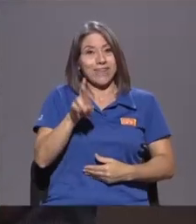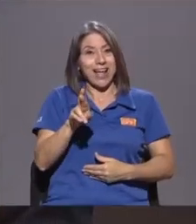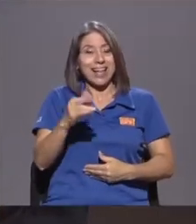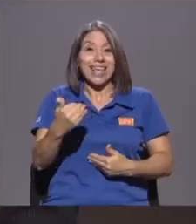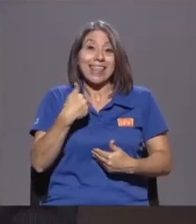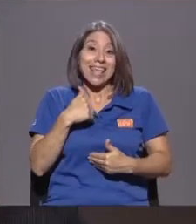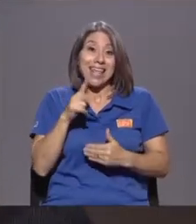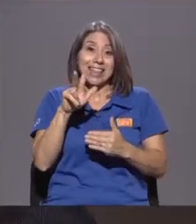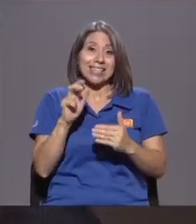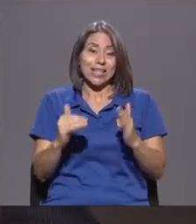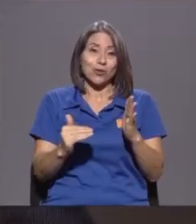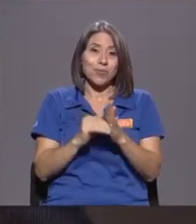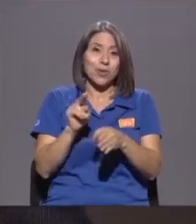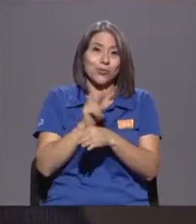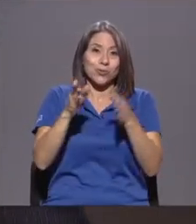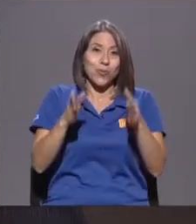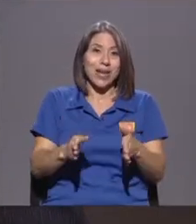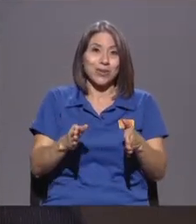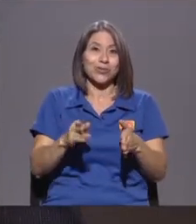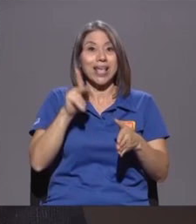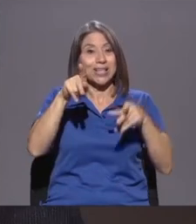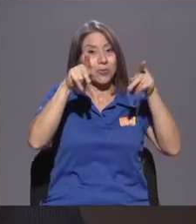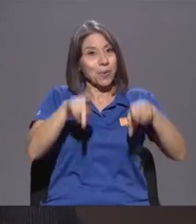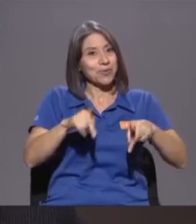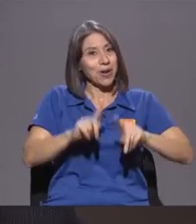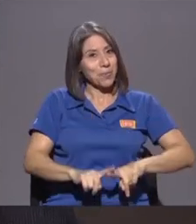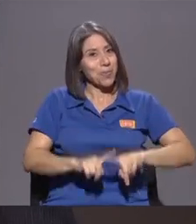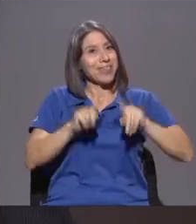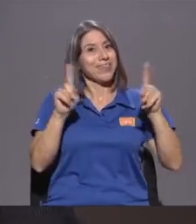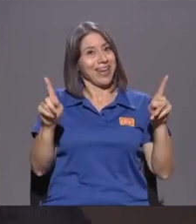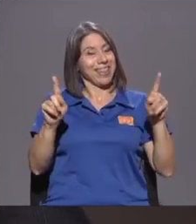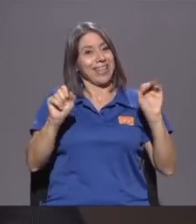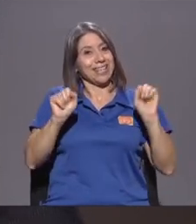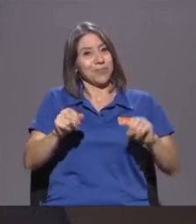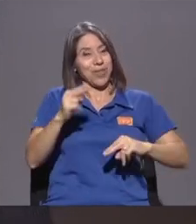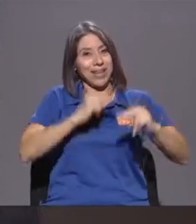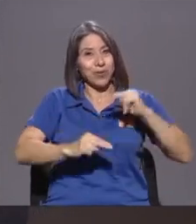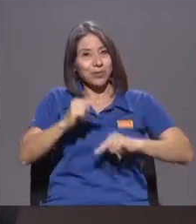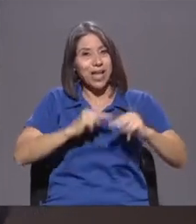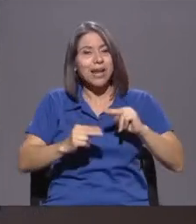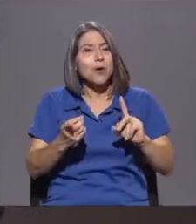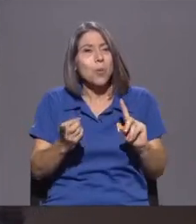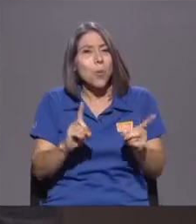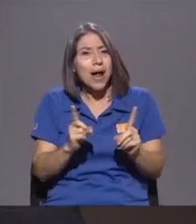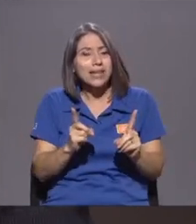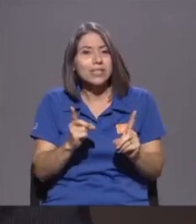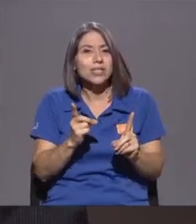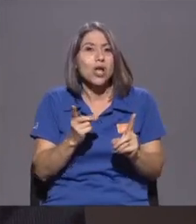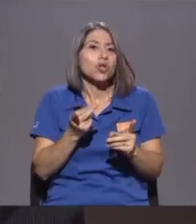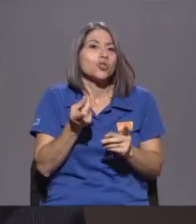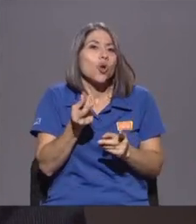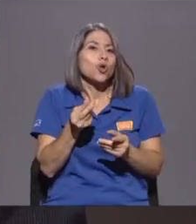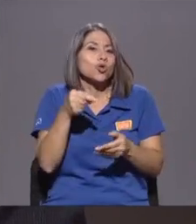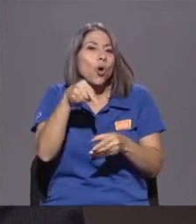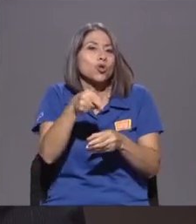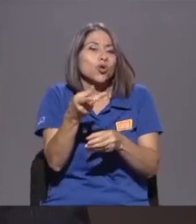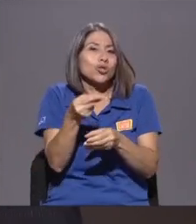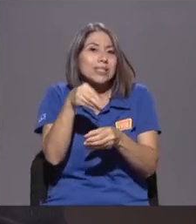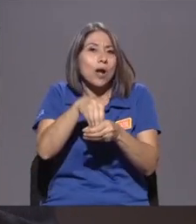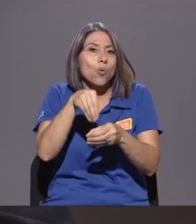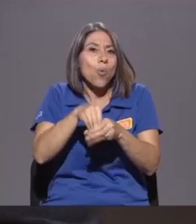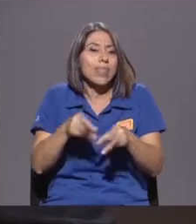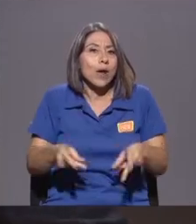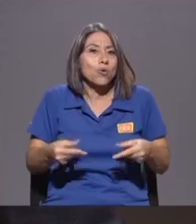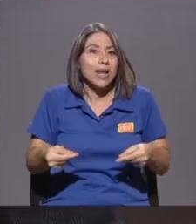mil usuarios Y que es Una persona muy diferente Con la cual negociar ¿Cuáles son Los costos De esa cuenta corriente Que usted tiene